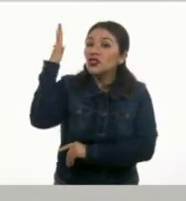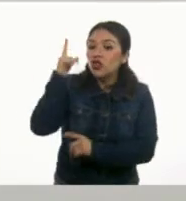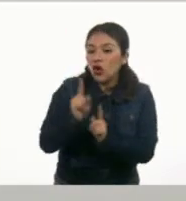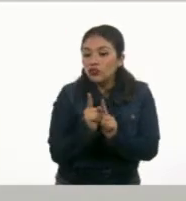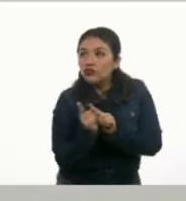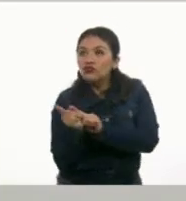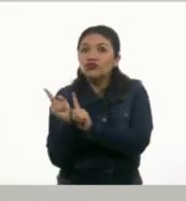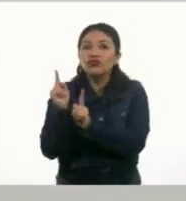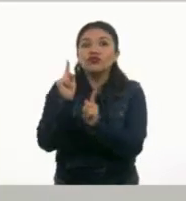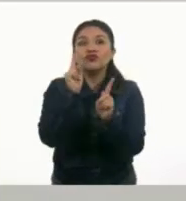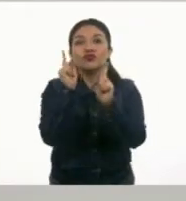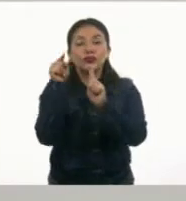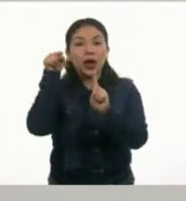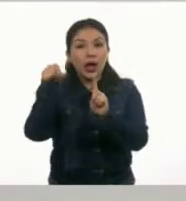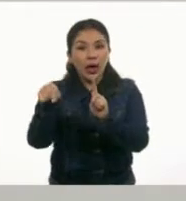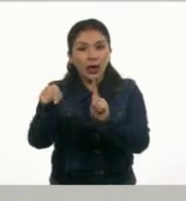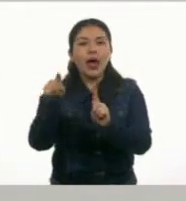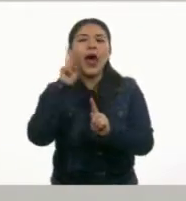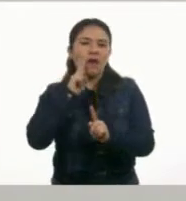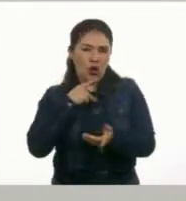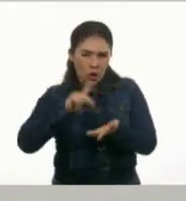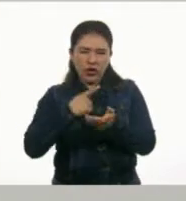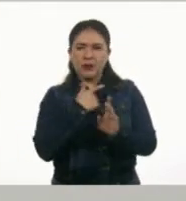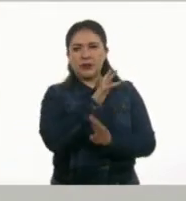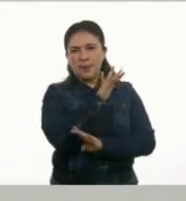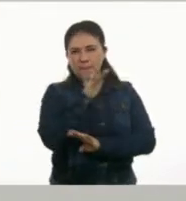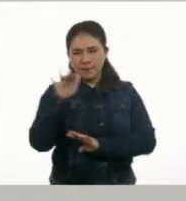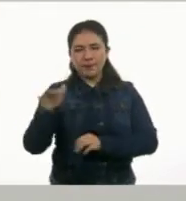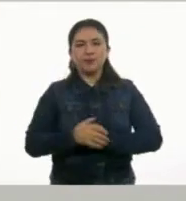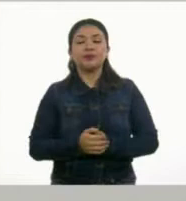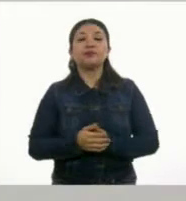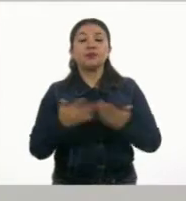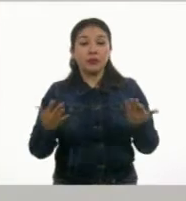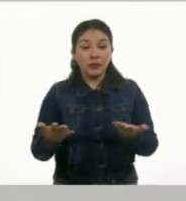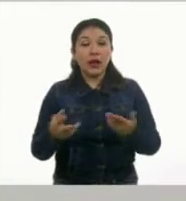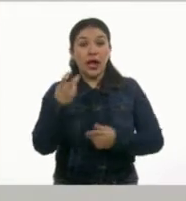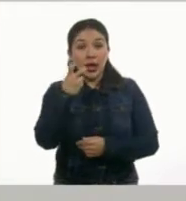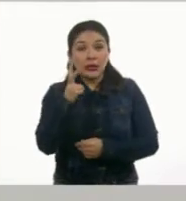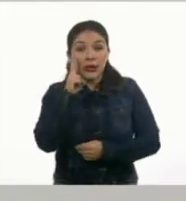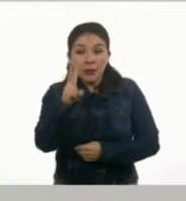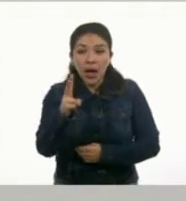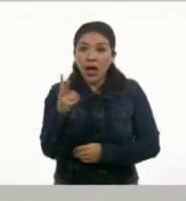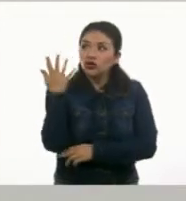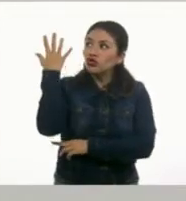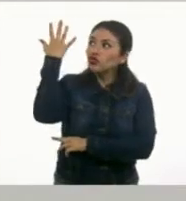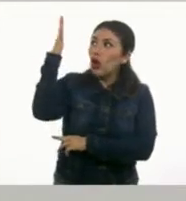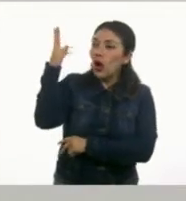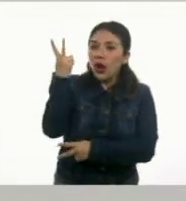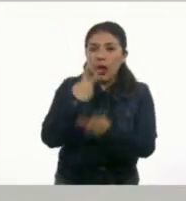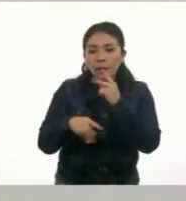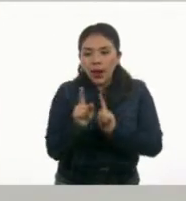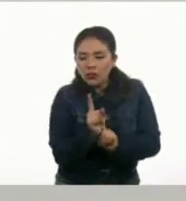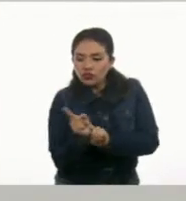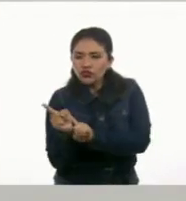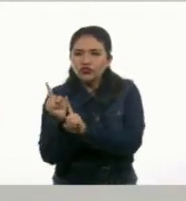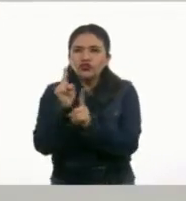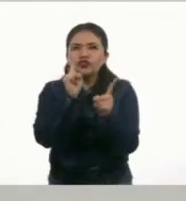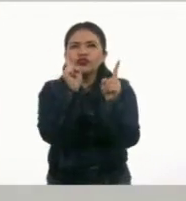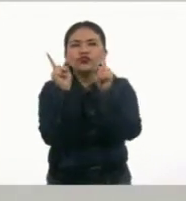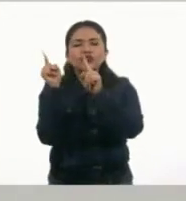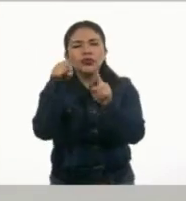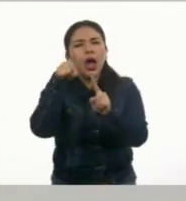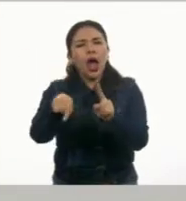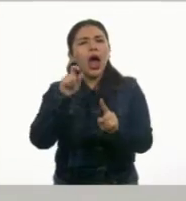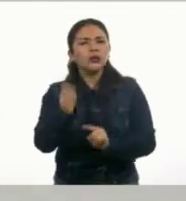A ver, a ver, Ale, vamos a darle lectura. Dice, entonces, se estira y dirige hacia el sol una pequeña y encantadora ramita